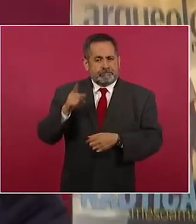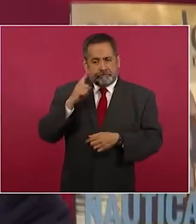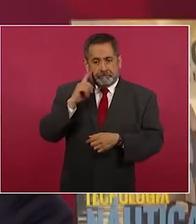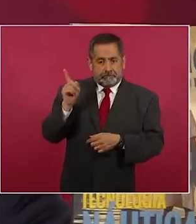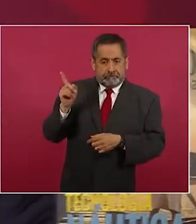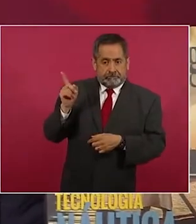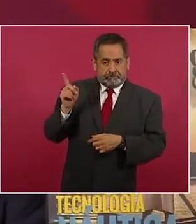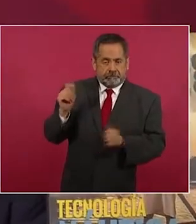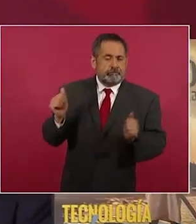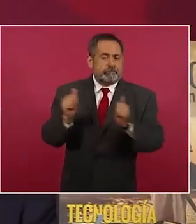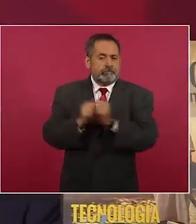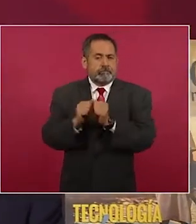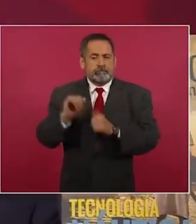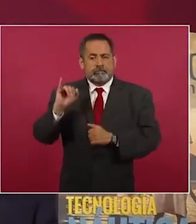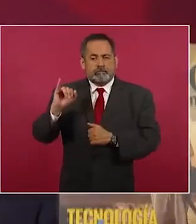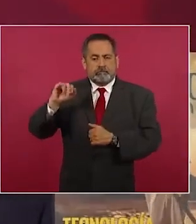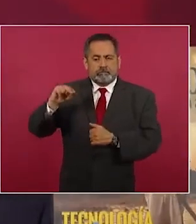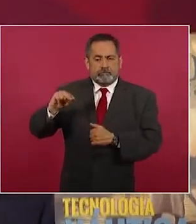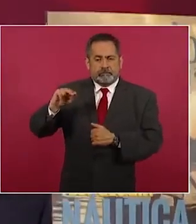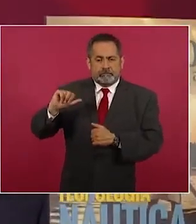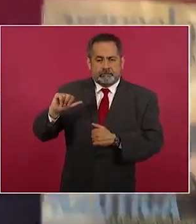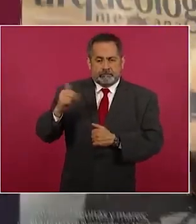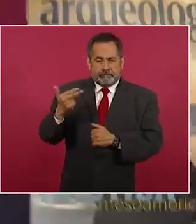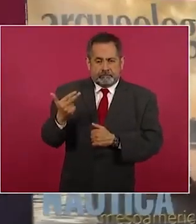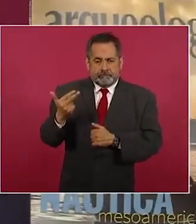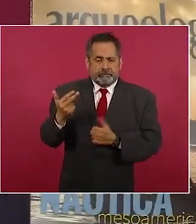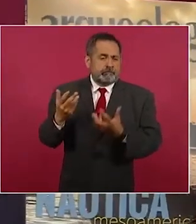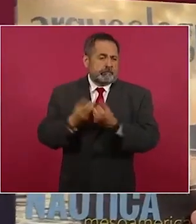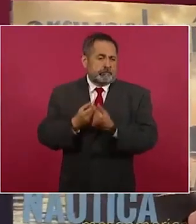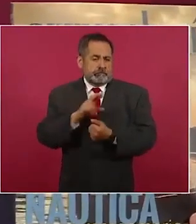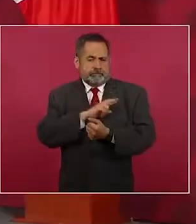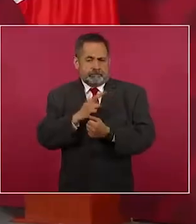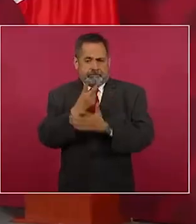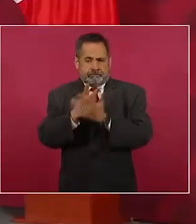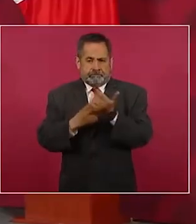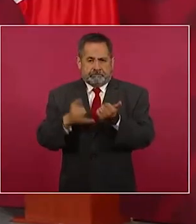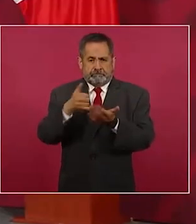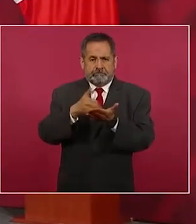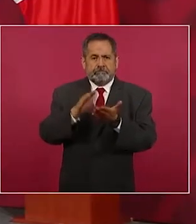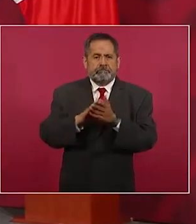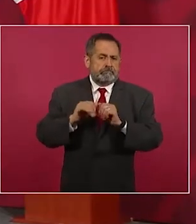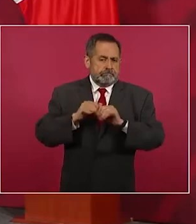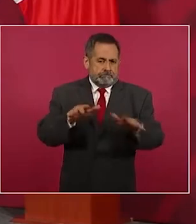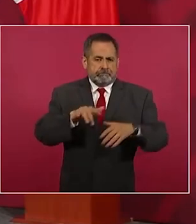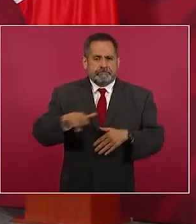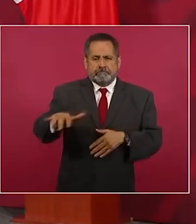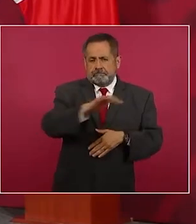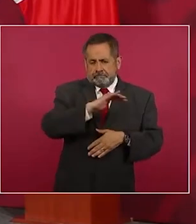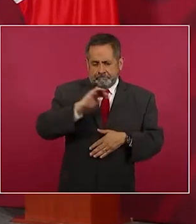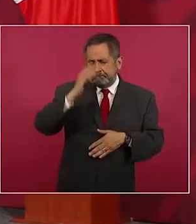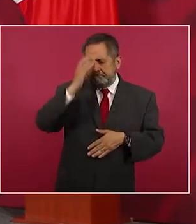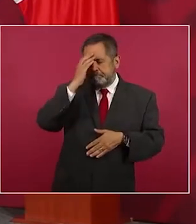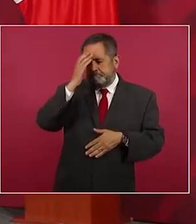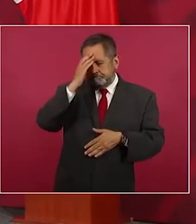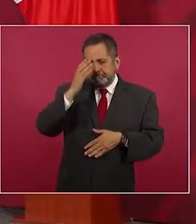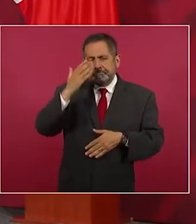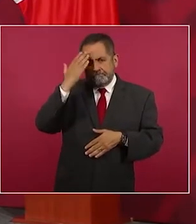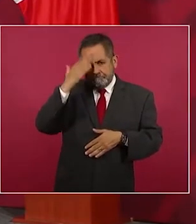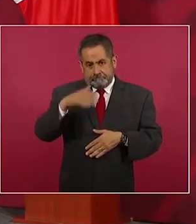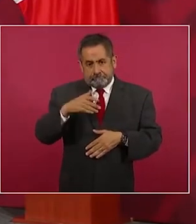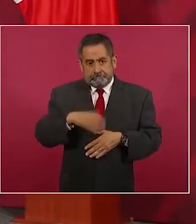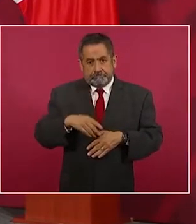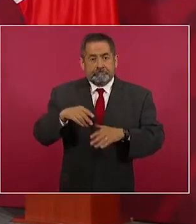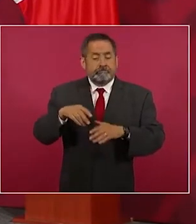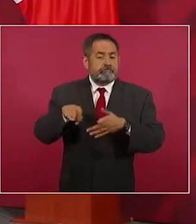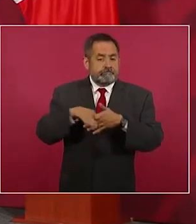una coedición del INA con una editorial particular, ya muy conocida de todo el público. En cada